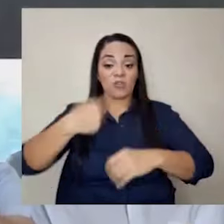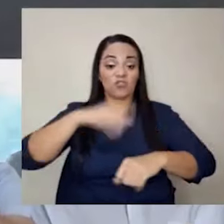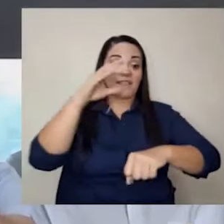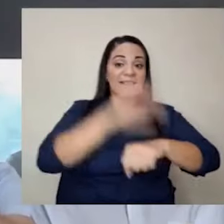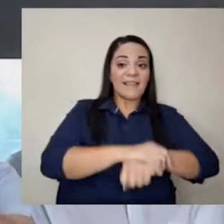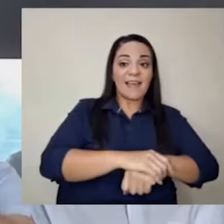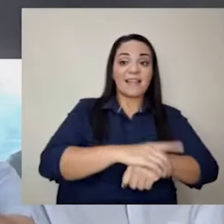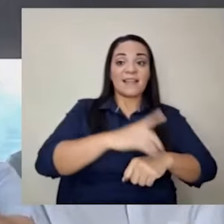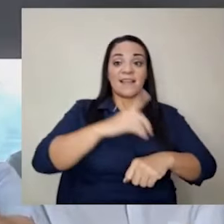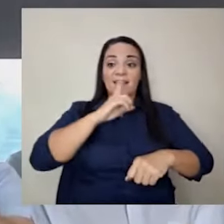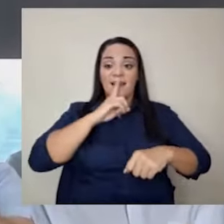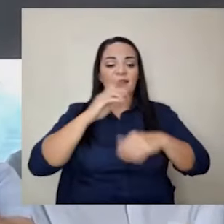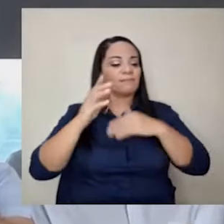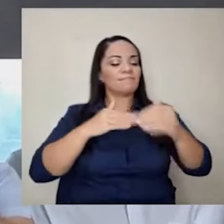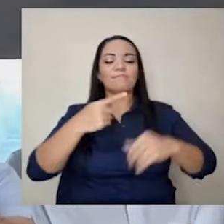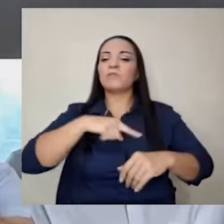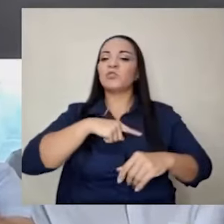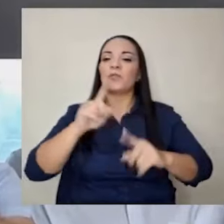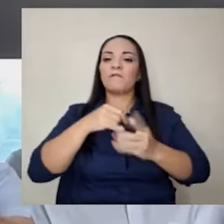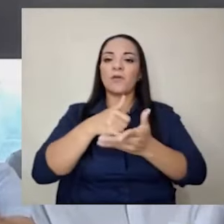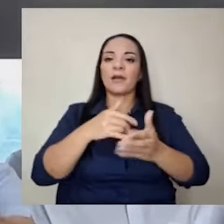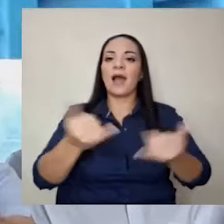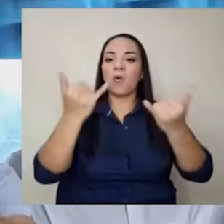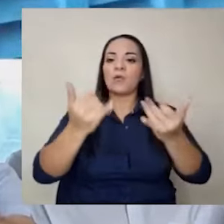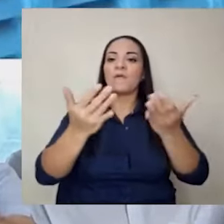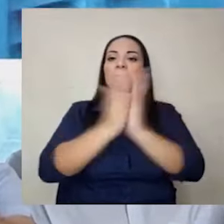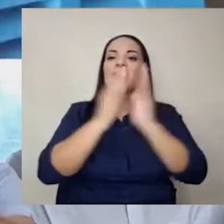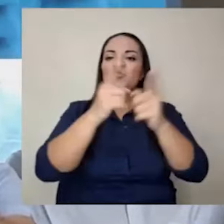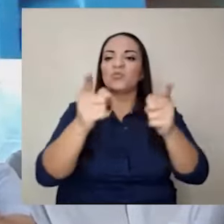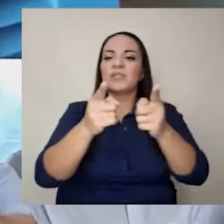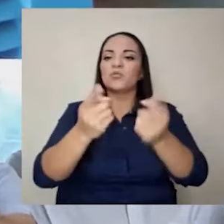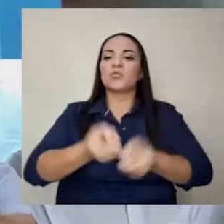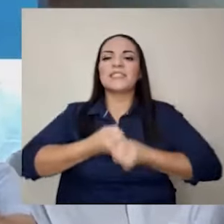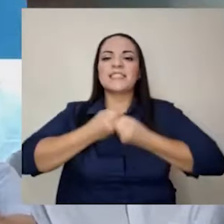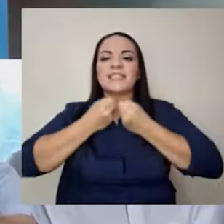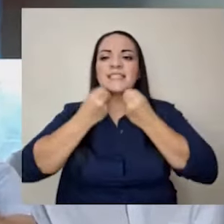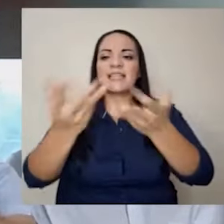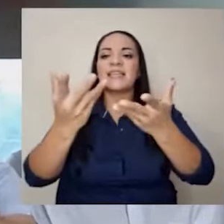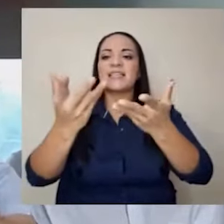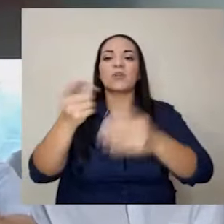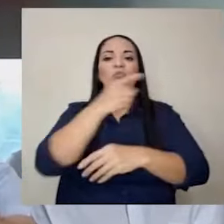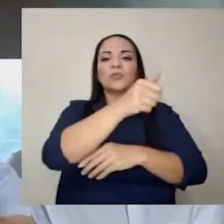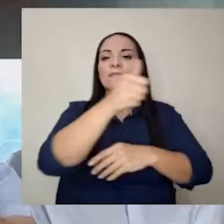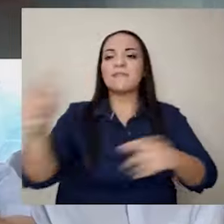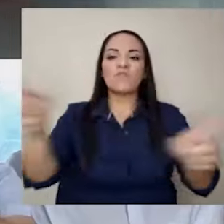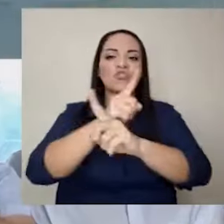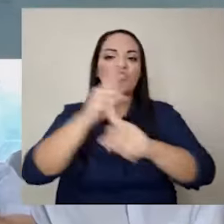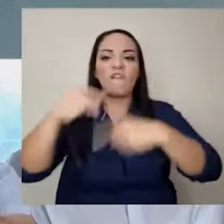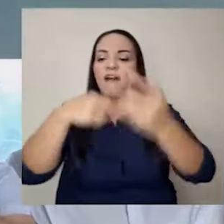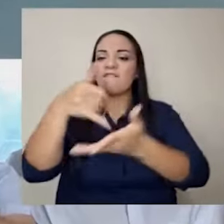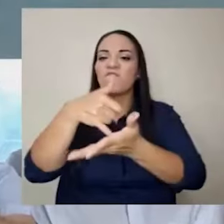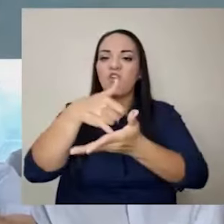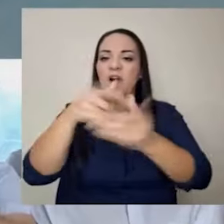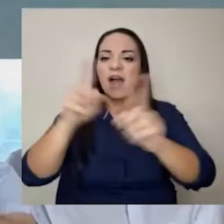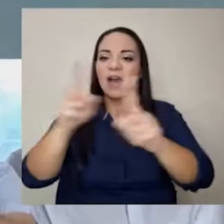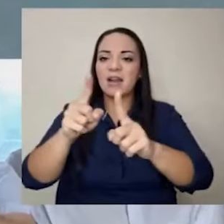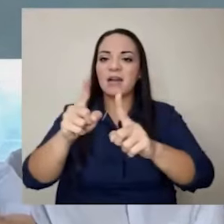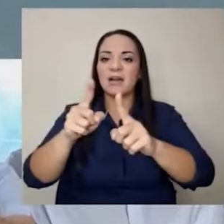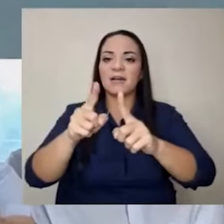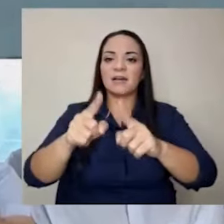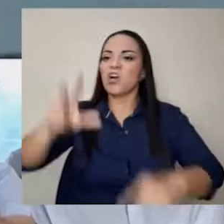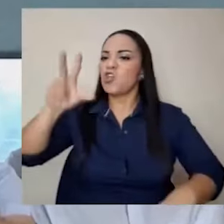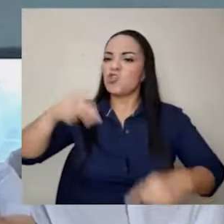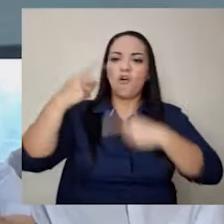ahora les pido, griten, que ustedes no van a aflojar tampoco. No vamos a